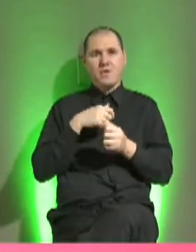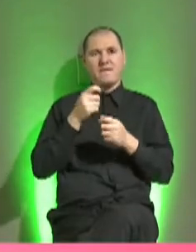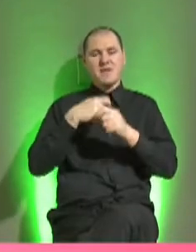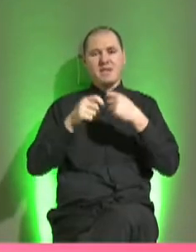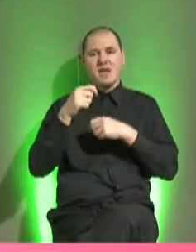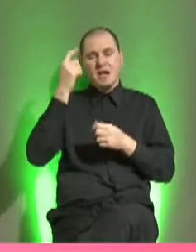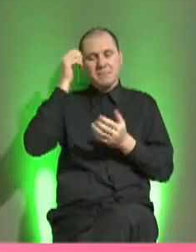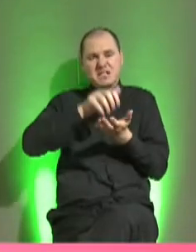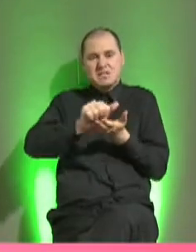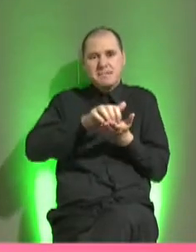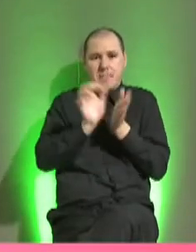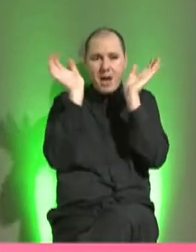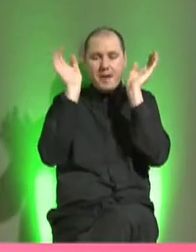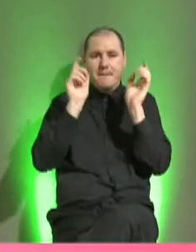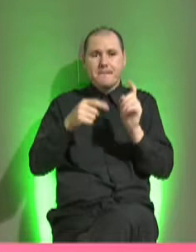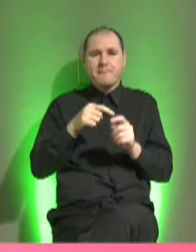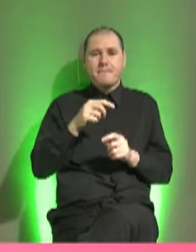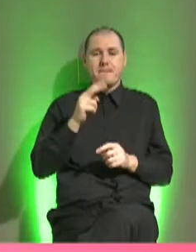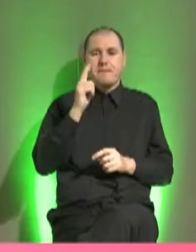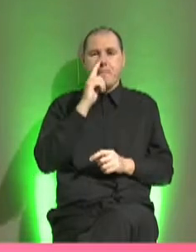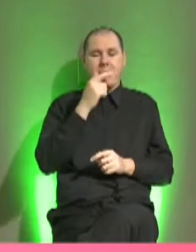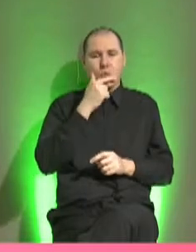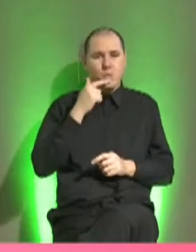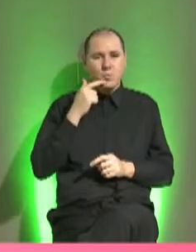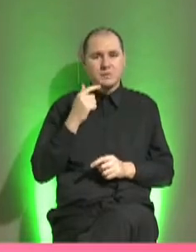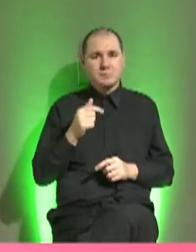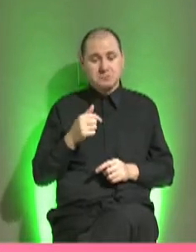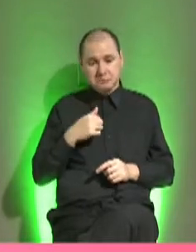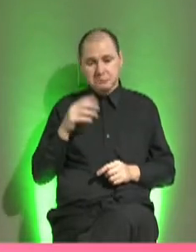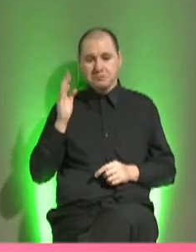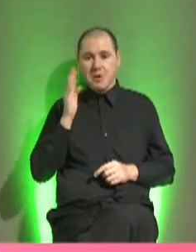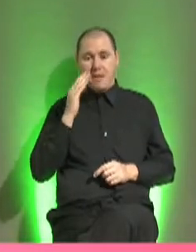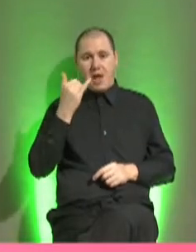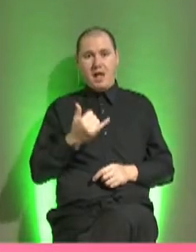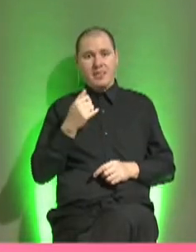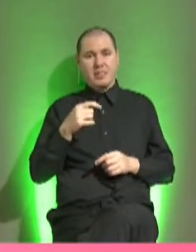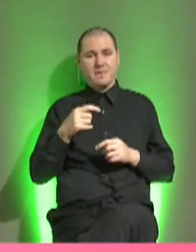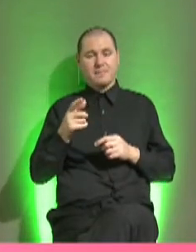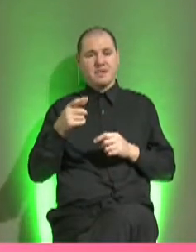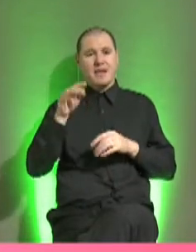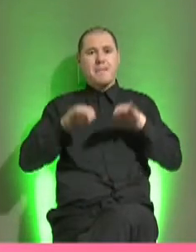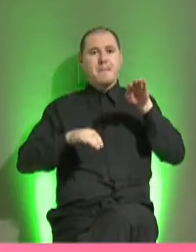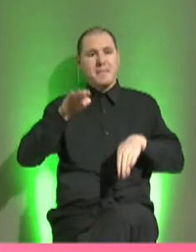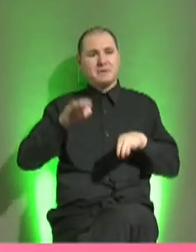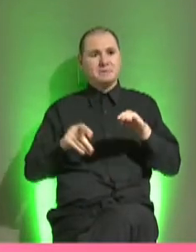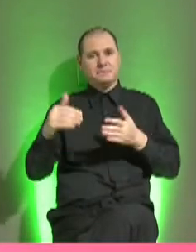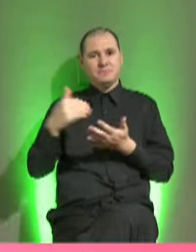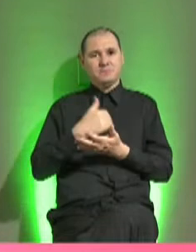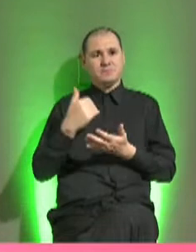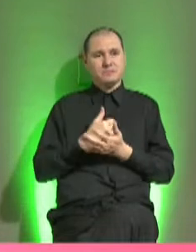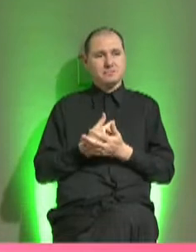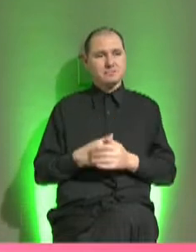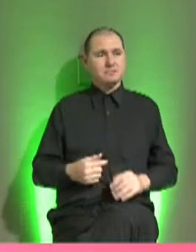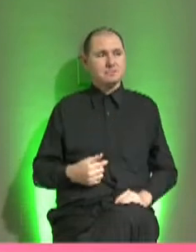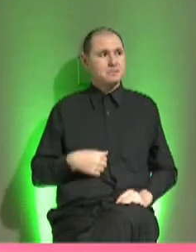Mamá tenía un tatacuá, hacíamos a la par que ella tenía también una despensa, pero la despensa era para sustentarnos, para alimentarnos,